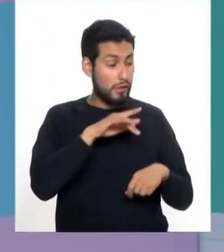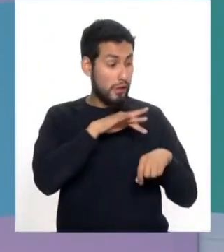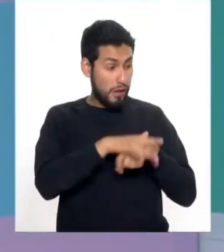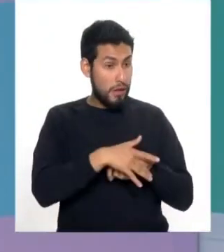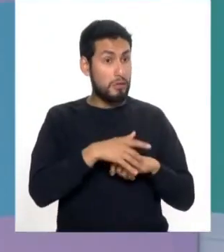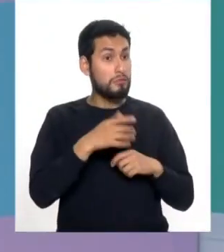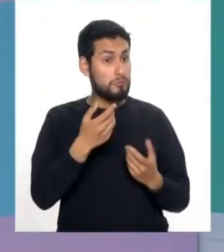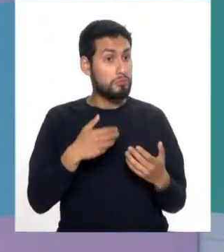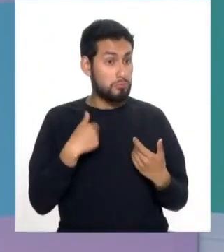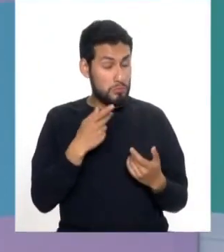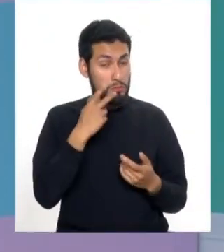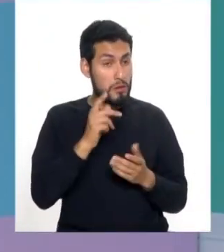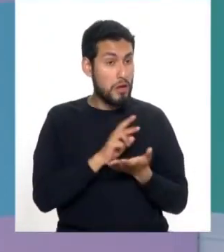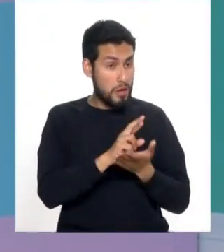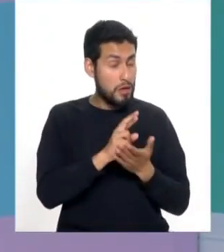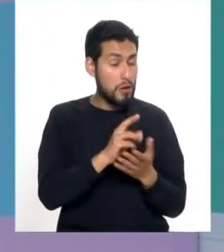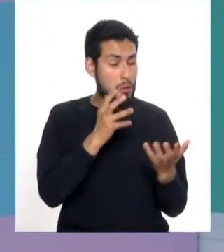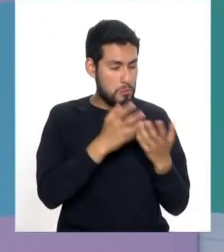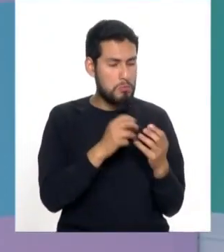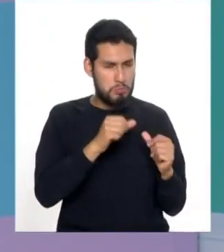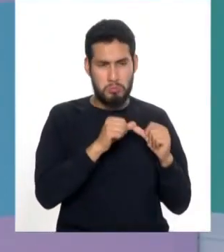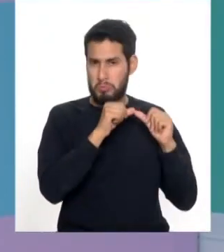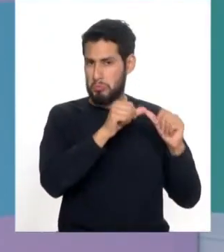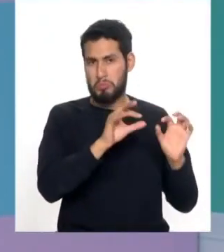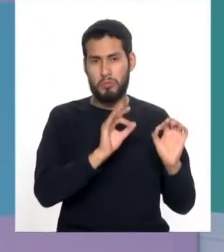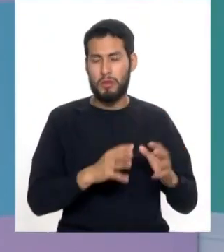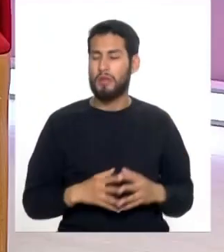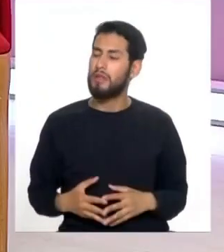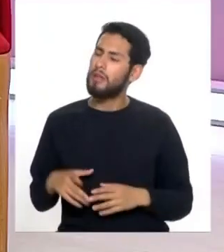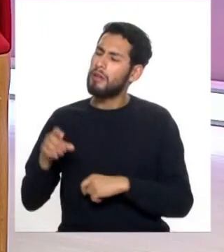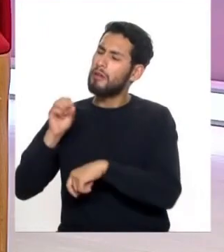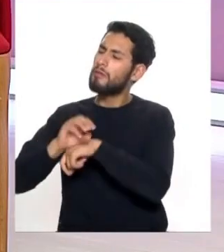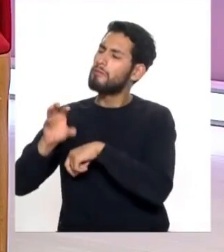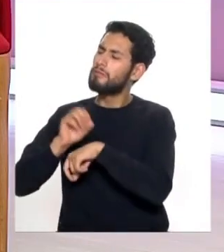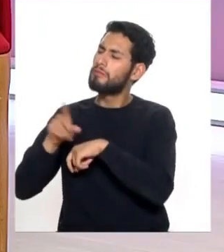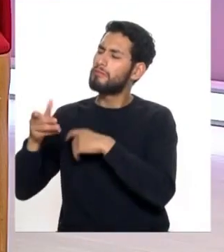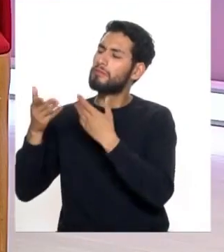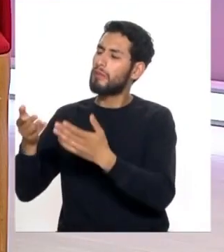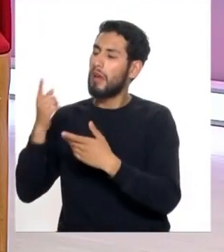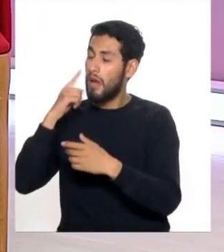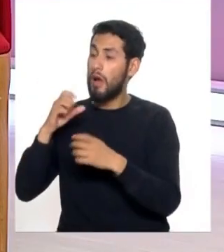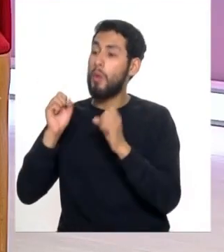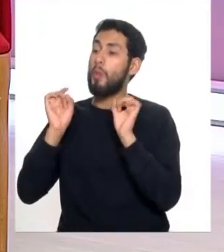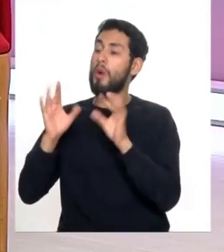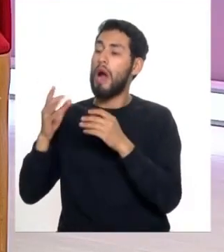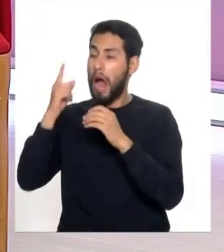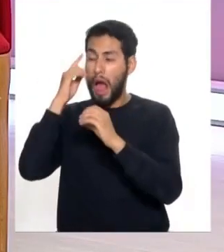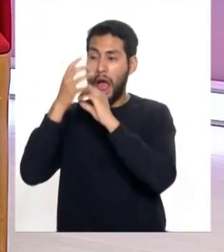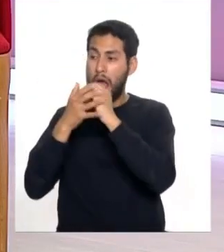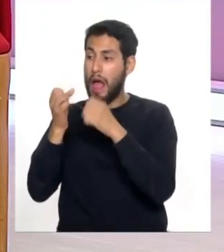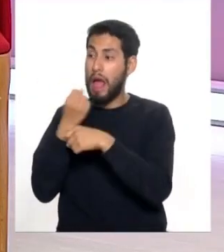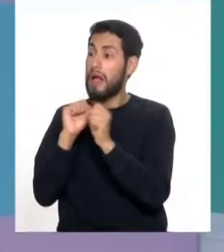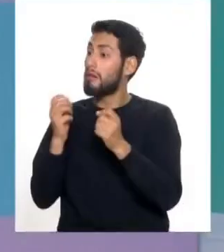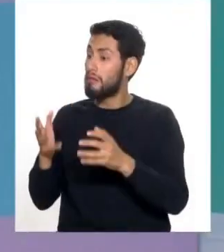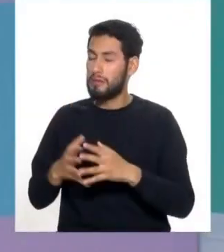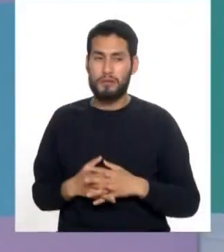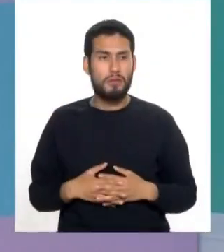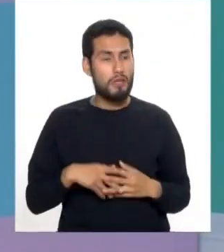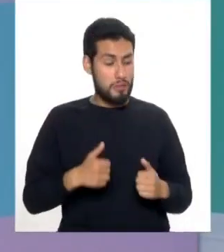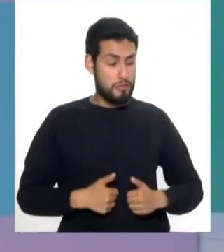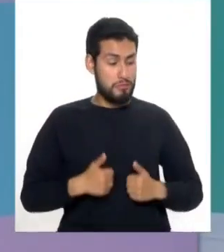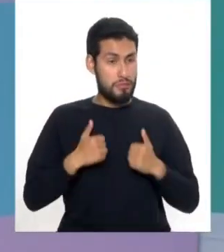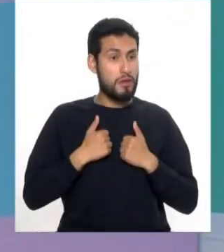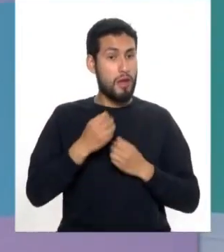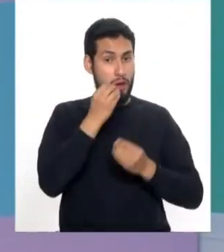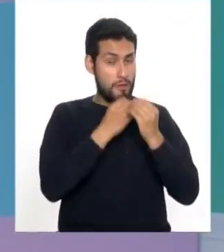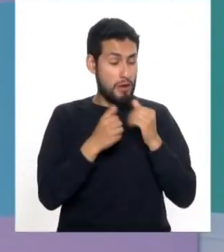y tiene la rehabilitación adecuada muy bien cuáles son las recomendaciones para evitar las cataratas doctora bueno una vida sana